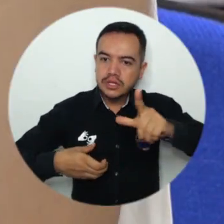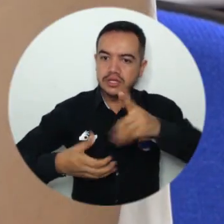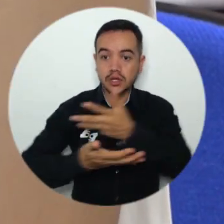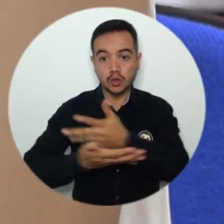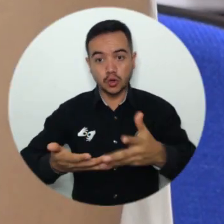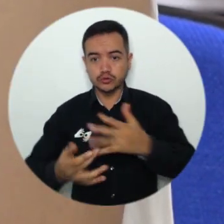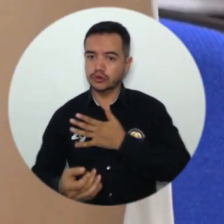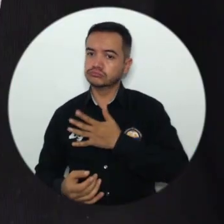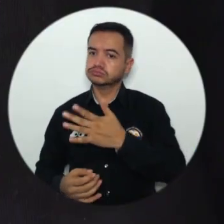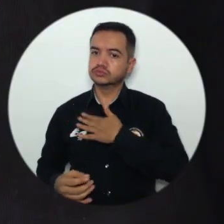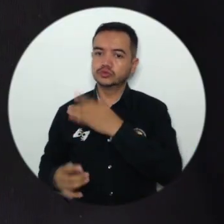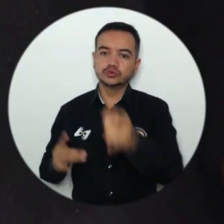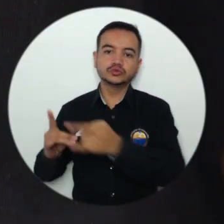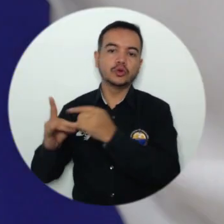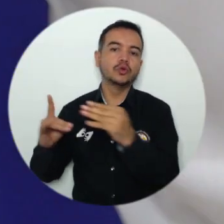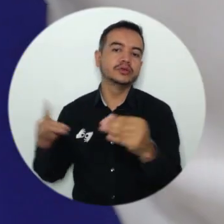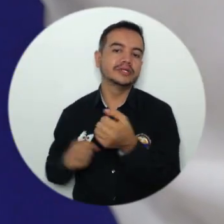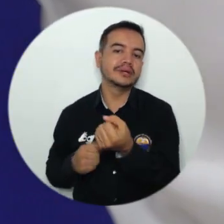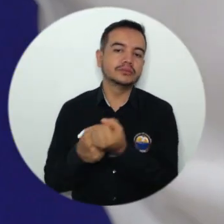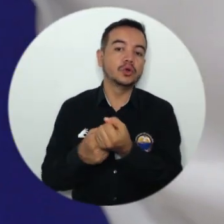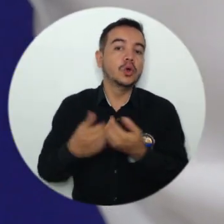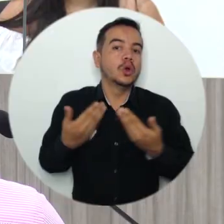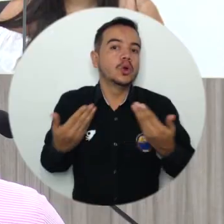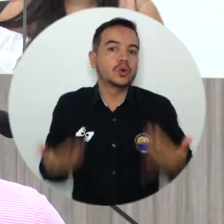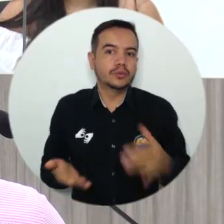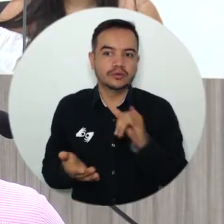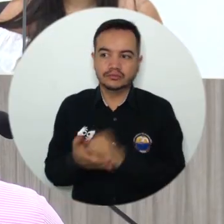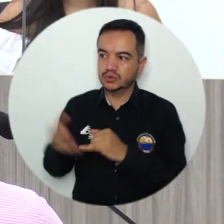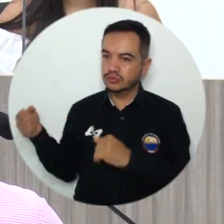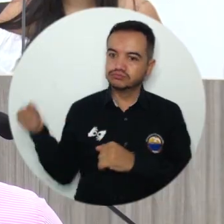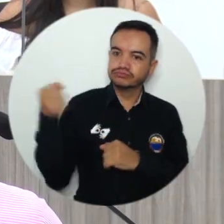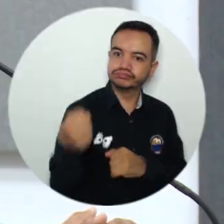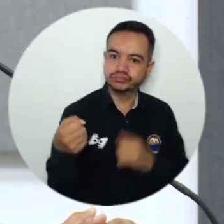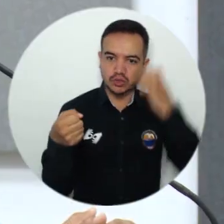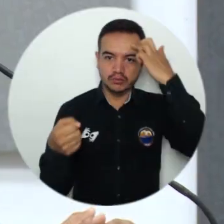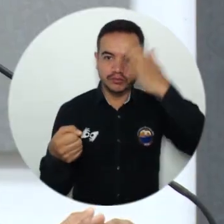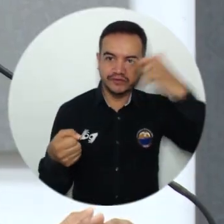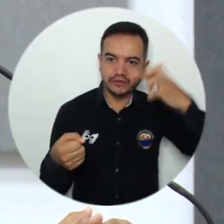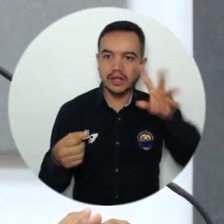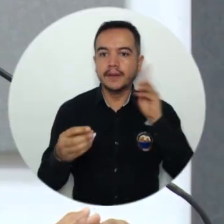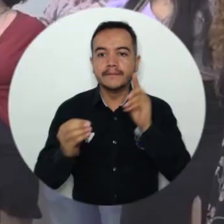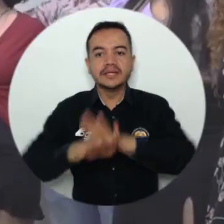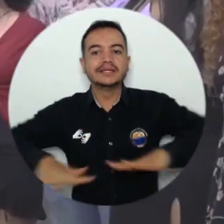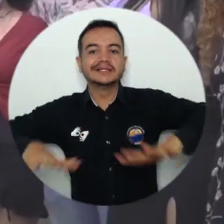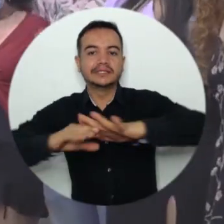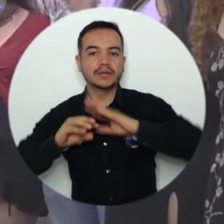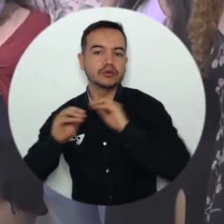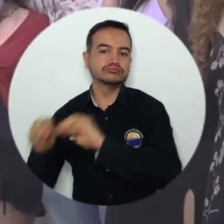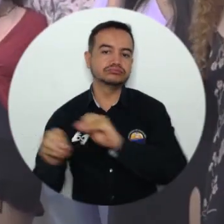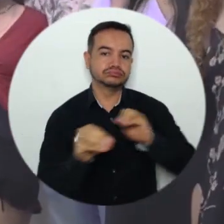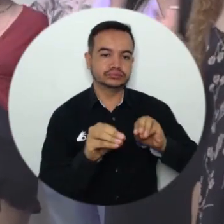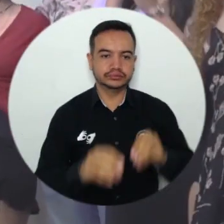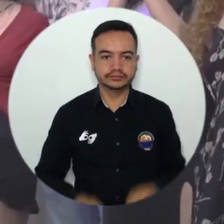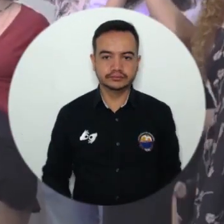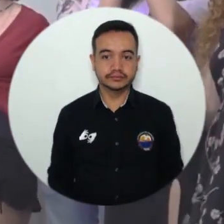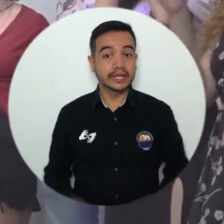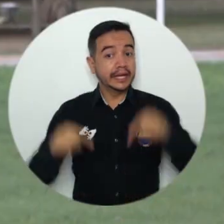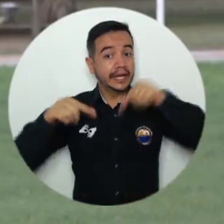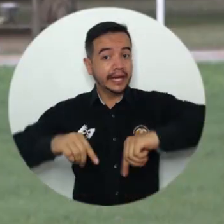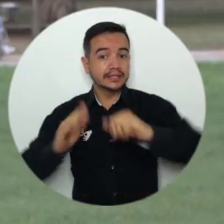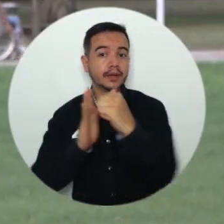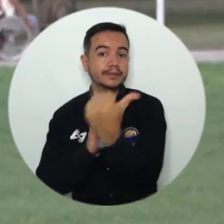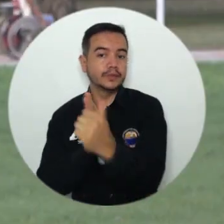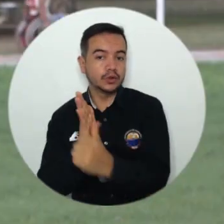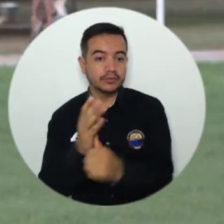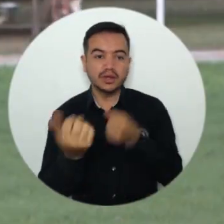comprometidos y para eso como institución vamos a brindar los profesionales y los espacios para capacitarse. Este es un programa de apoyo